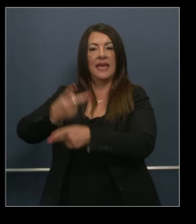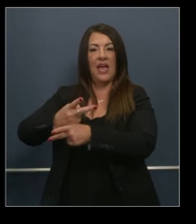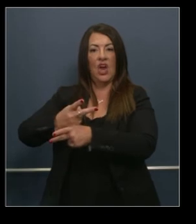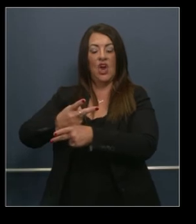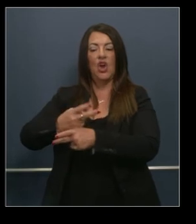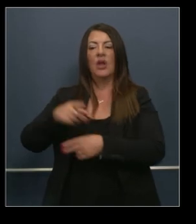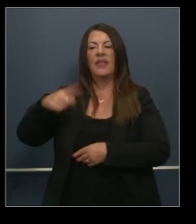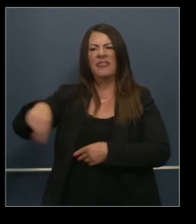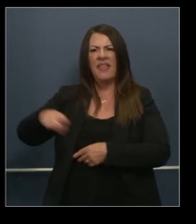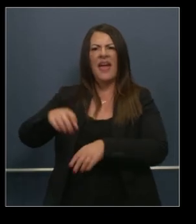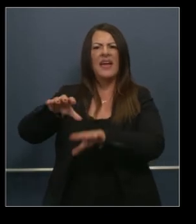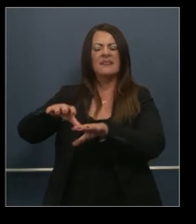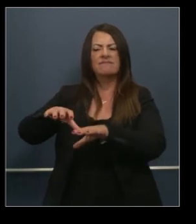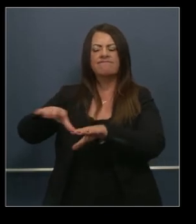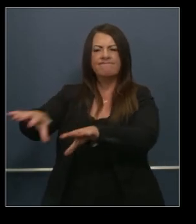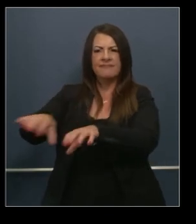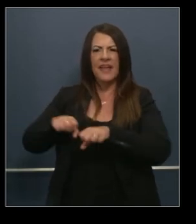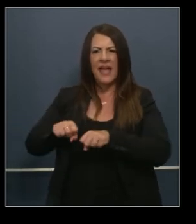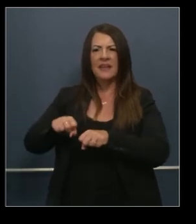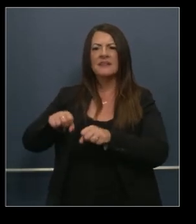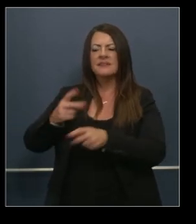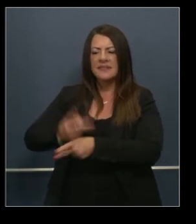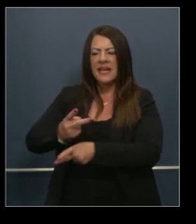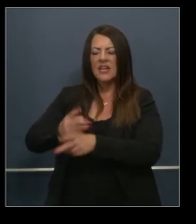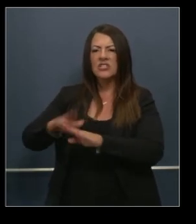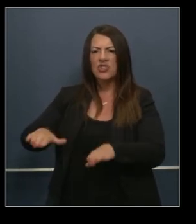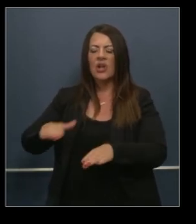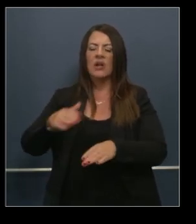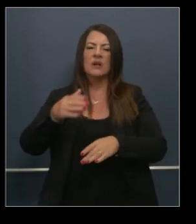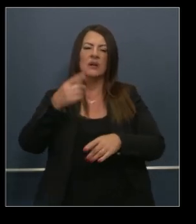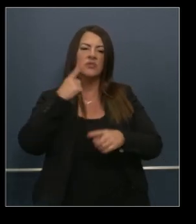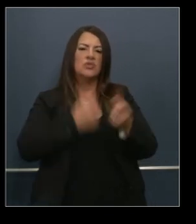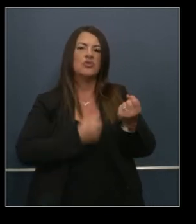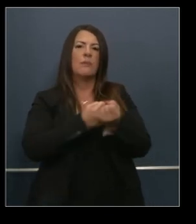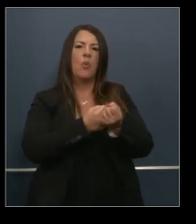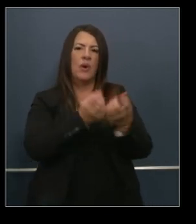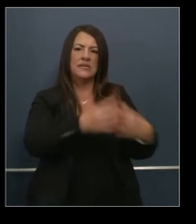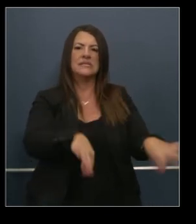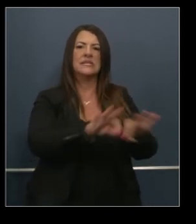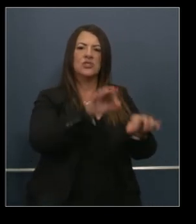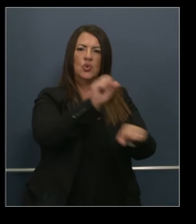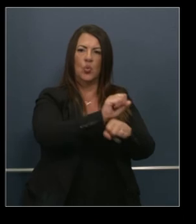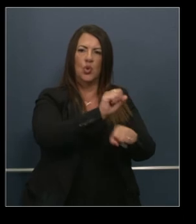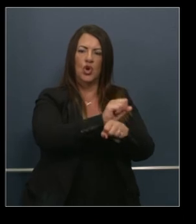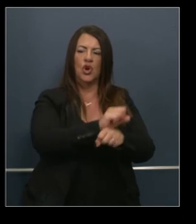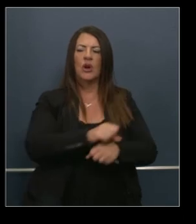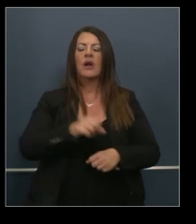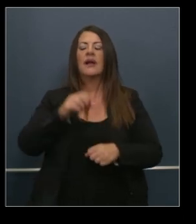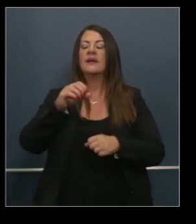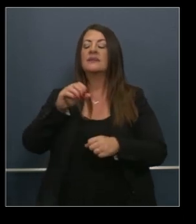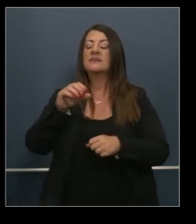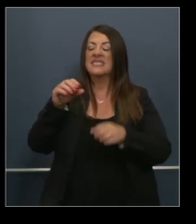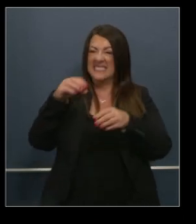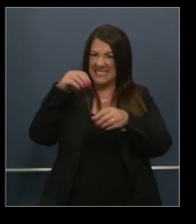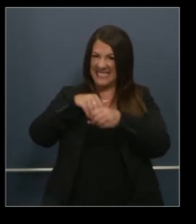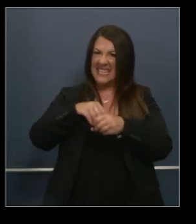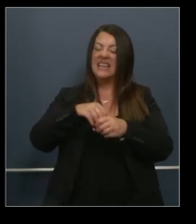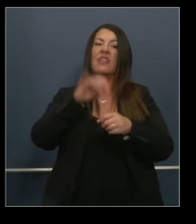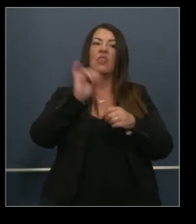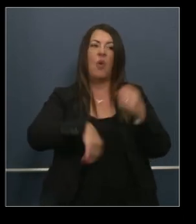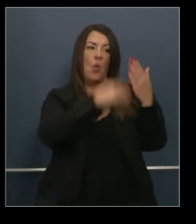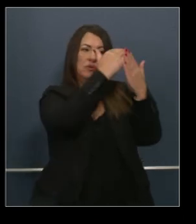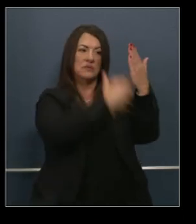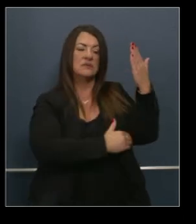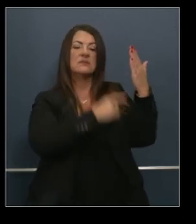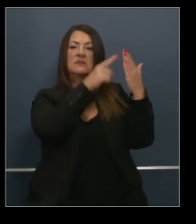cuidados para niños o guarderías funciona para los trabajadores esenciales excluyendo los condados que